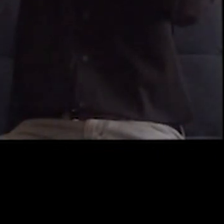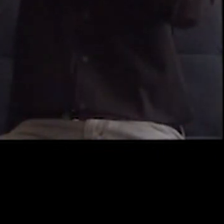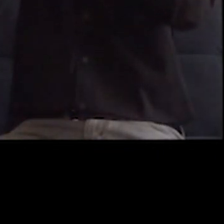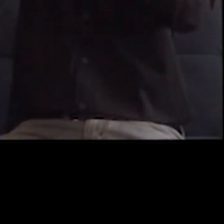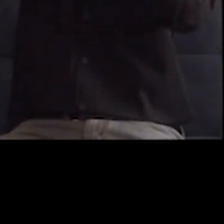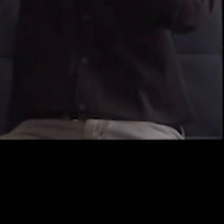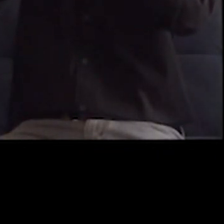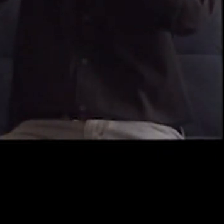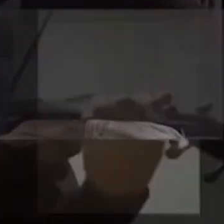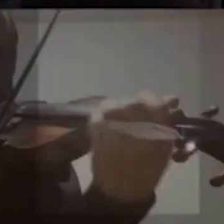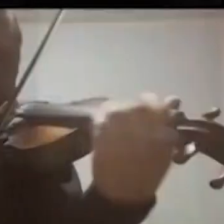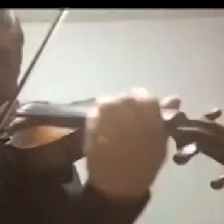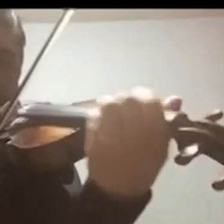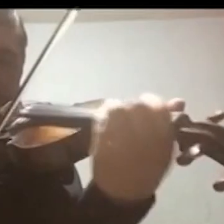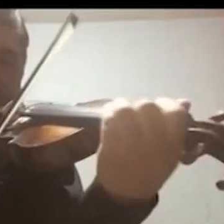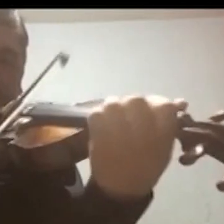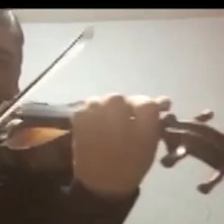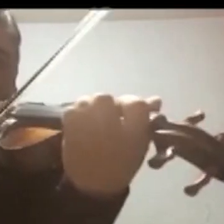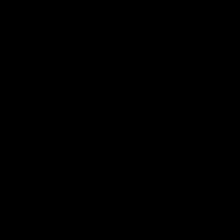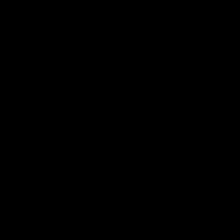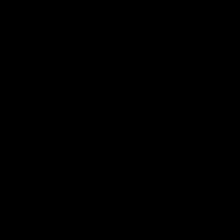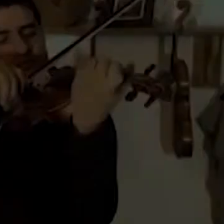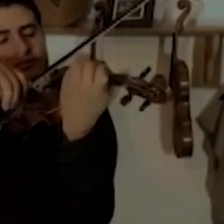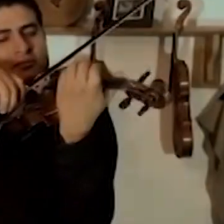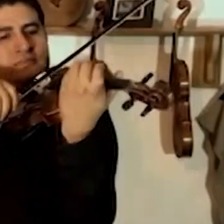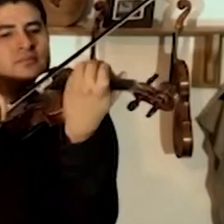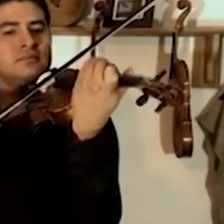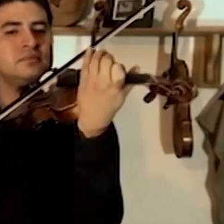Fundada en 1898.